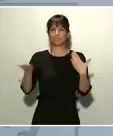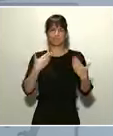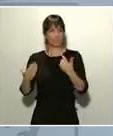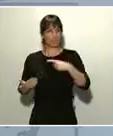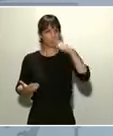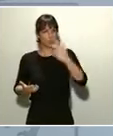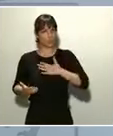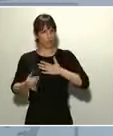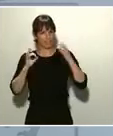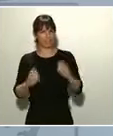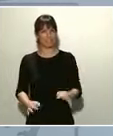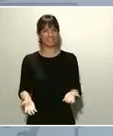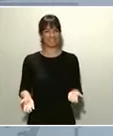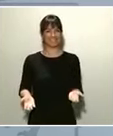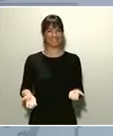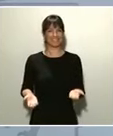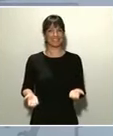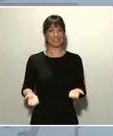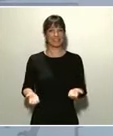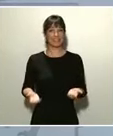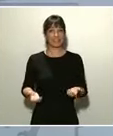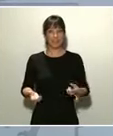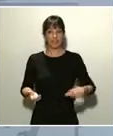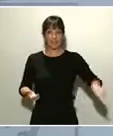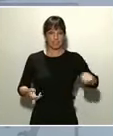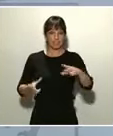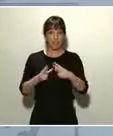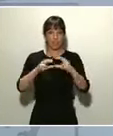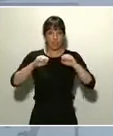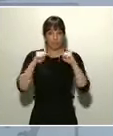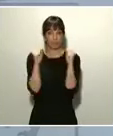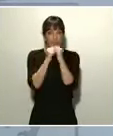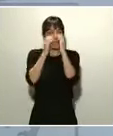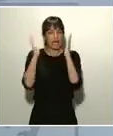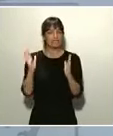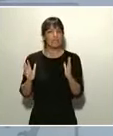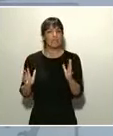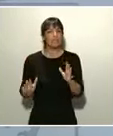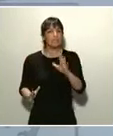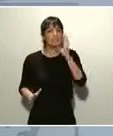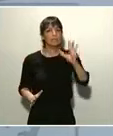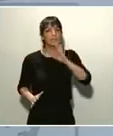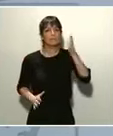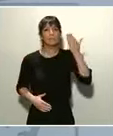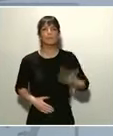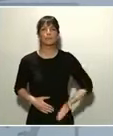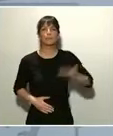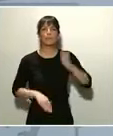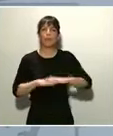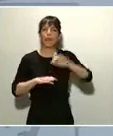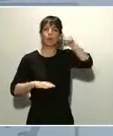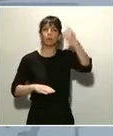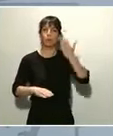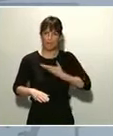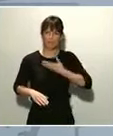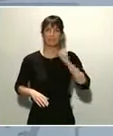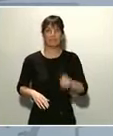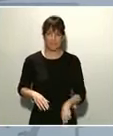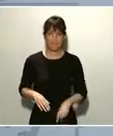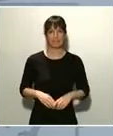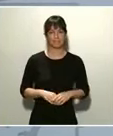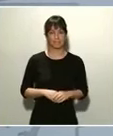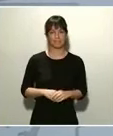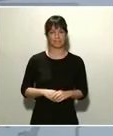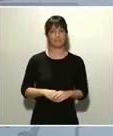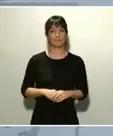El confinar la ciudadanía es una medida de una extraordinaria gravedad también para nuestra propia cultura. Pero junto a ello